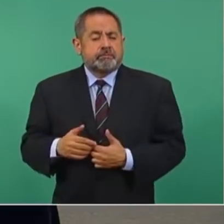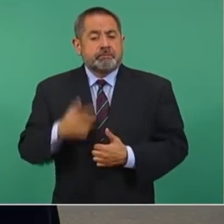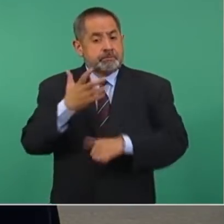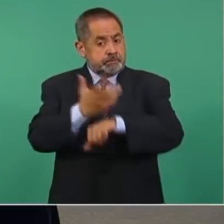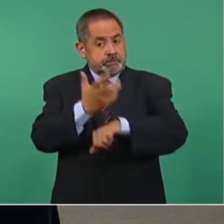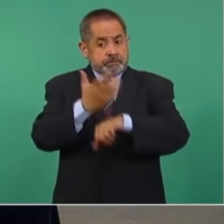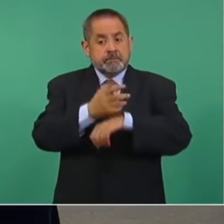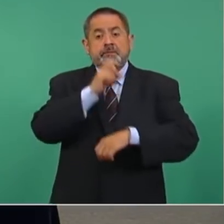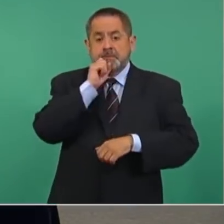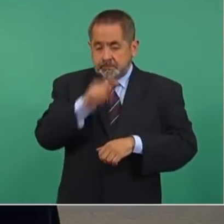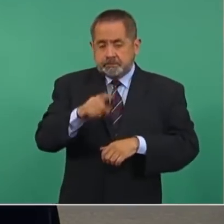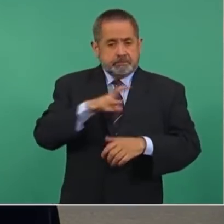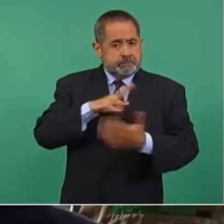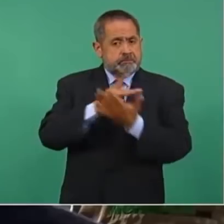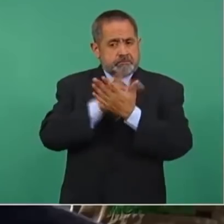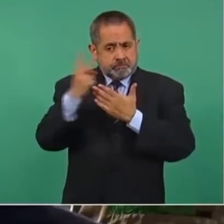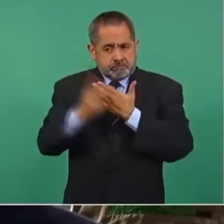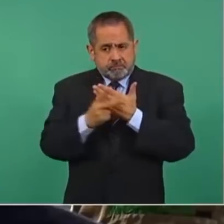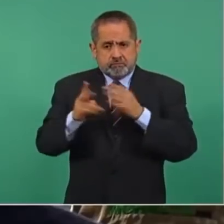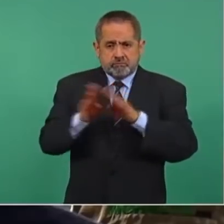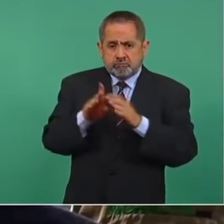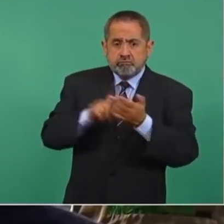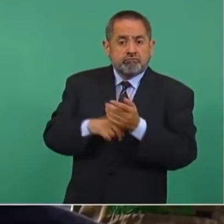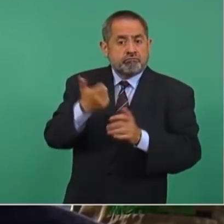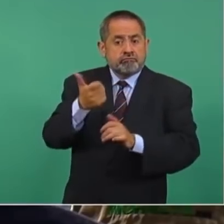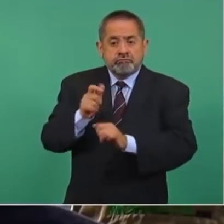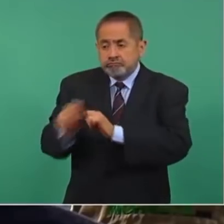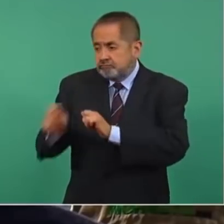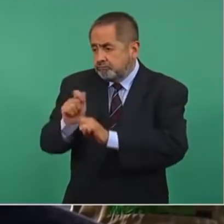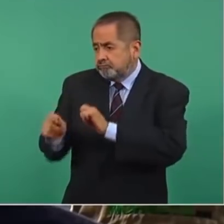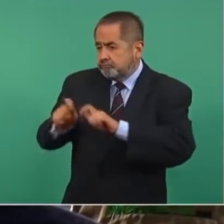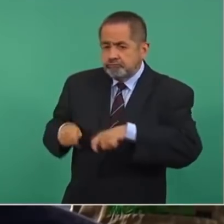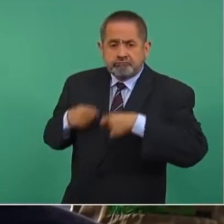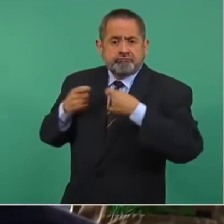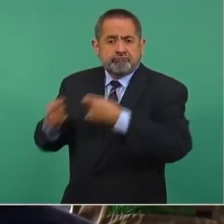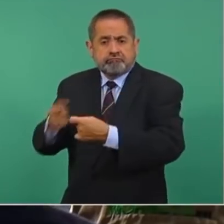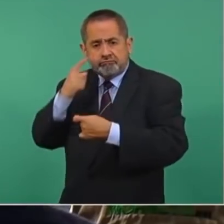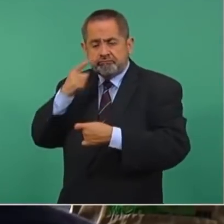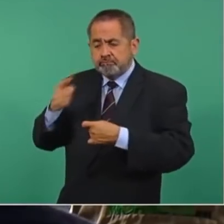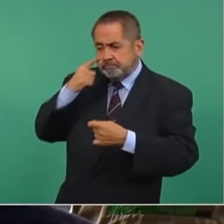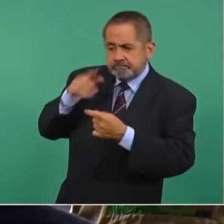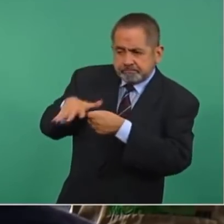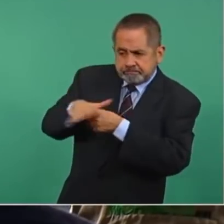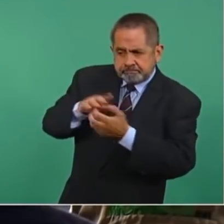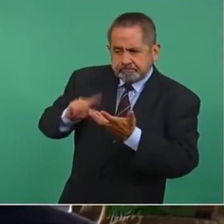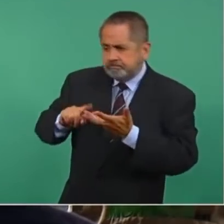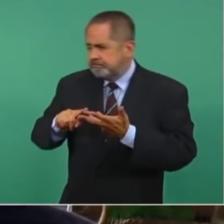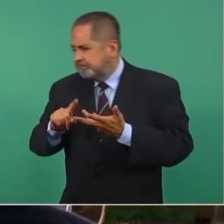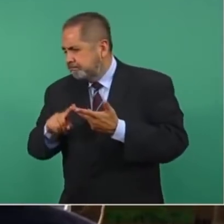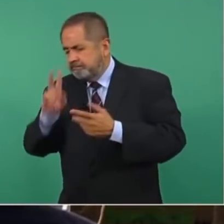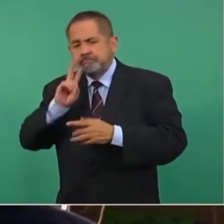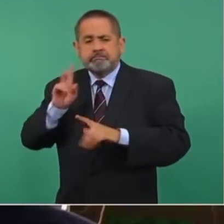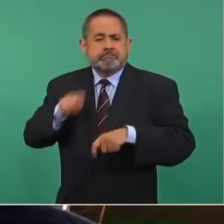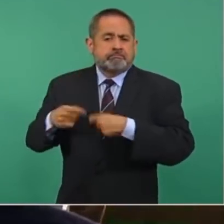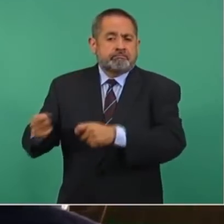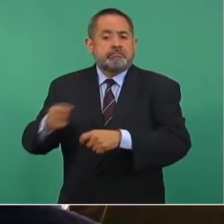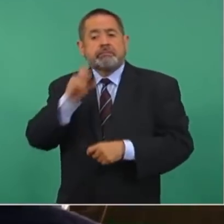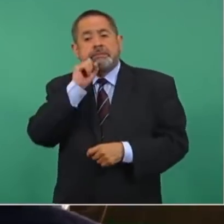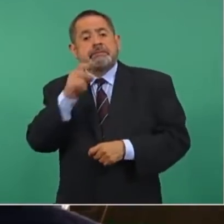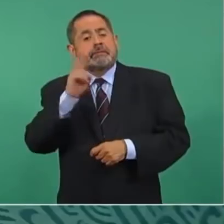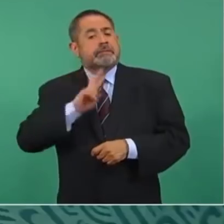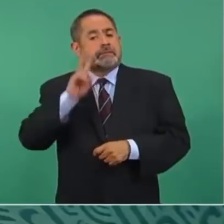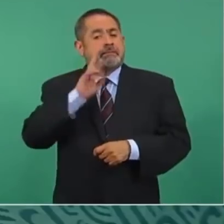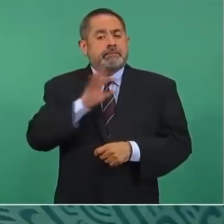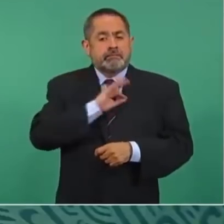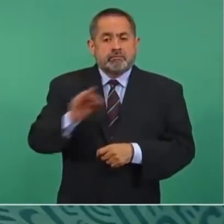poniendo a prueba programas de transferencias de efectivo condicionadas en la región y estamos interesados en aprovechar